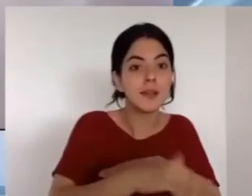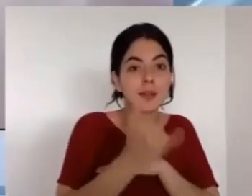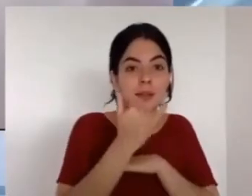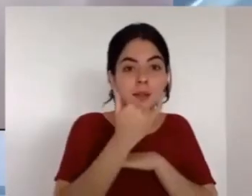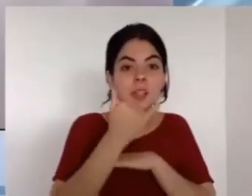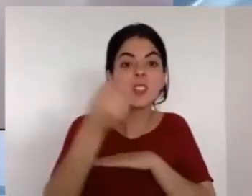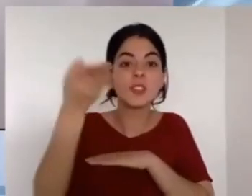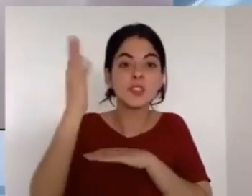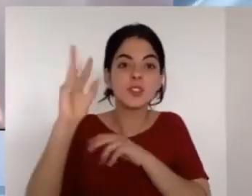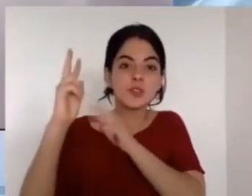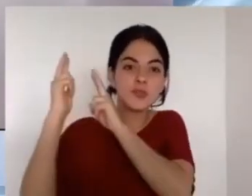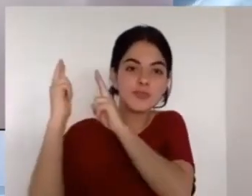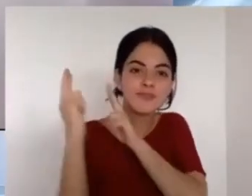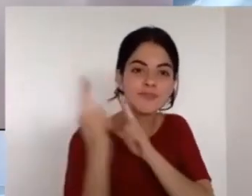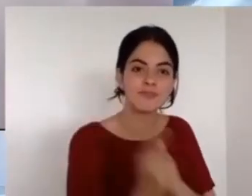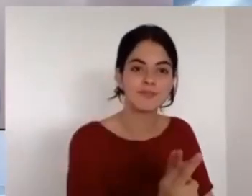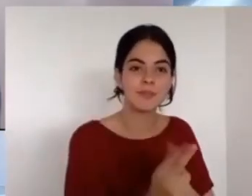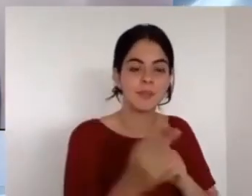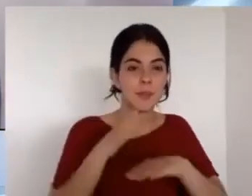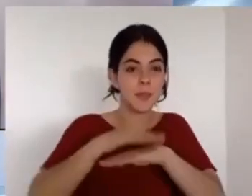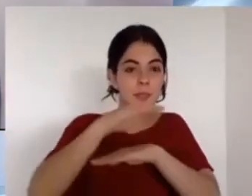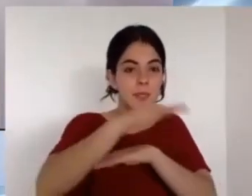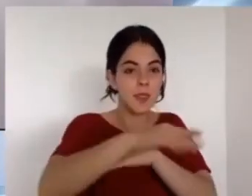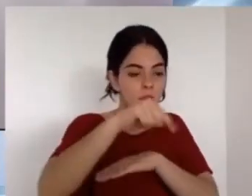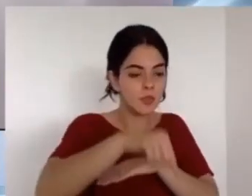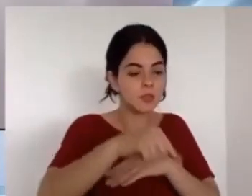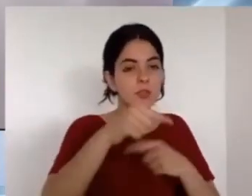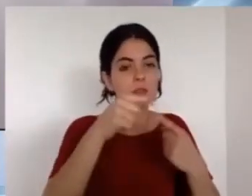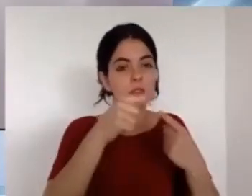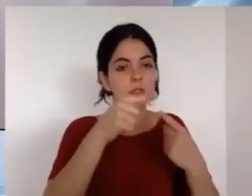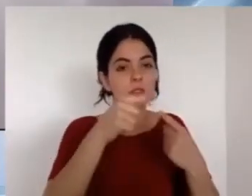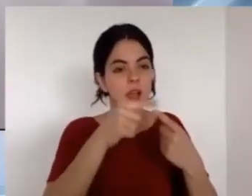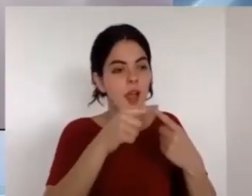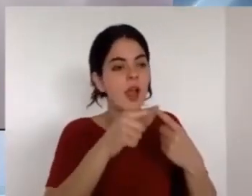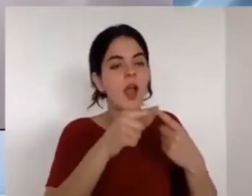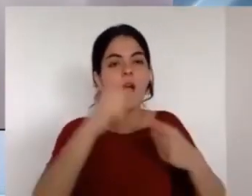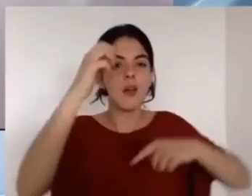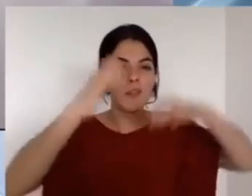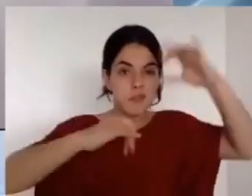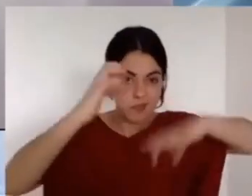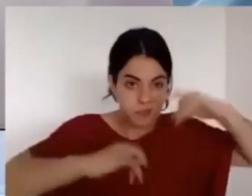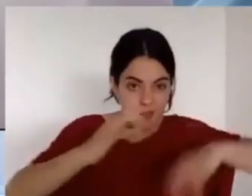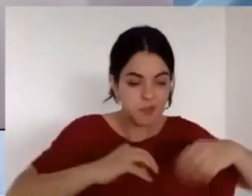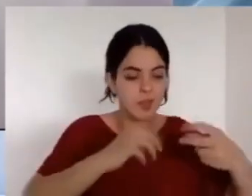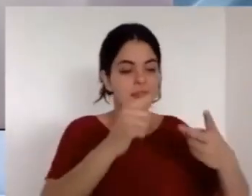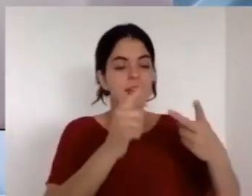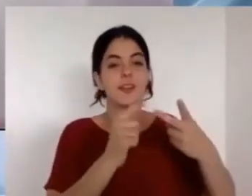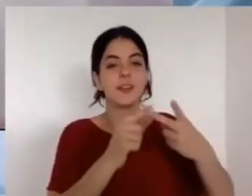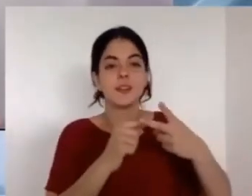pestilencia, la enfermedad infecciosa. Entonces, vamos a